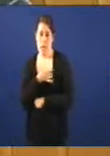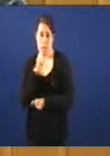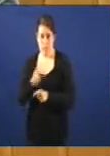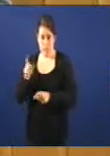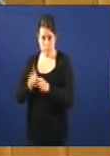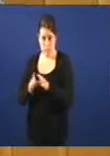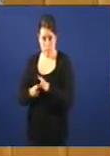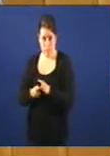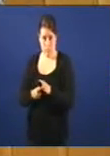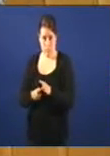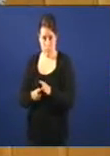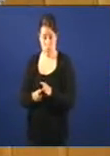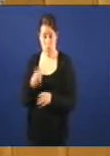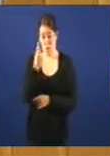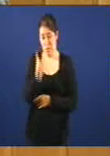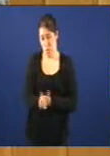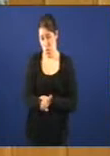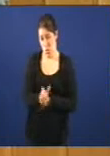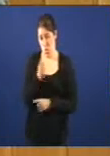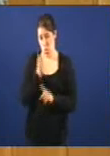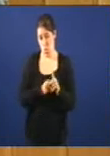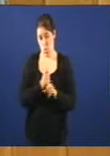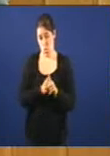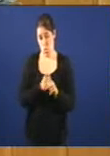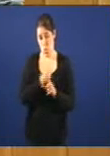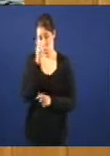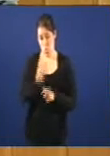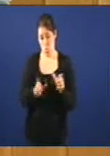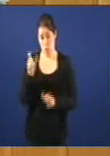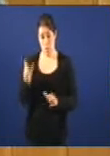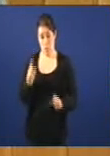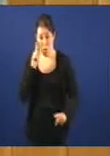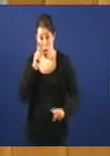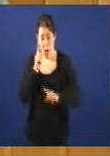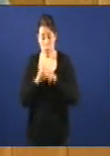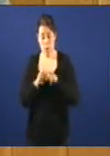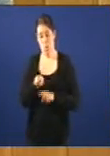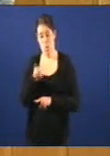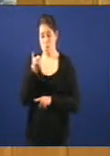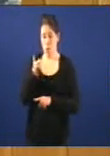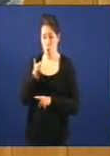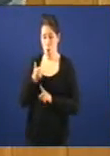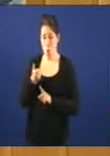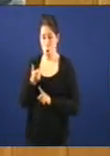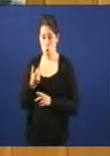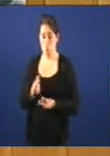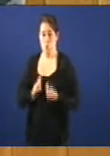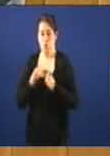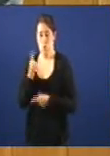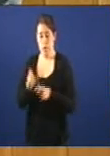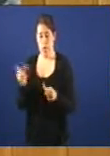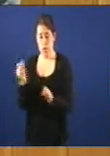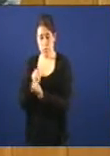que unha persoa que utiliza os corpos de xuridade do Estado para reprimir a traballadoras que teñen direito, para permitir unha